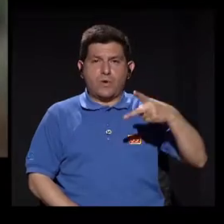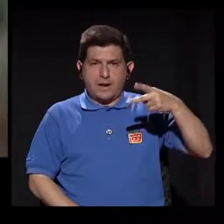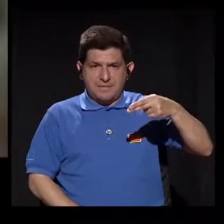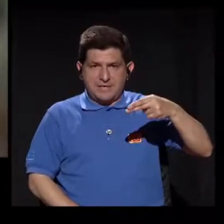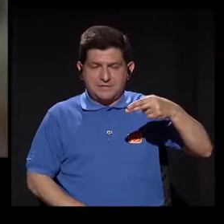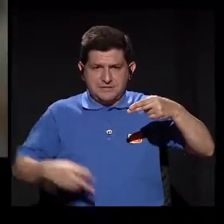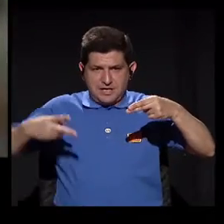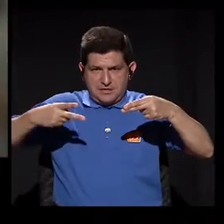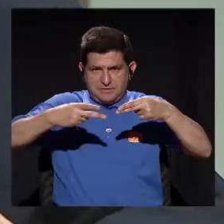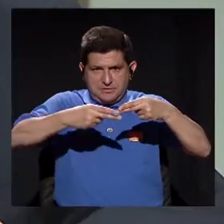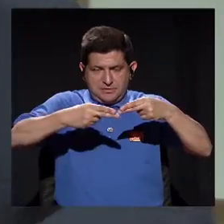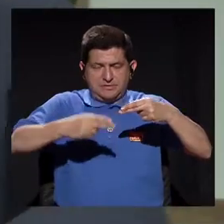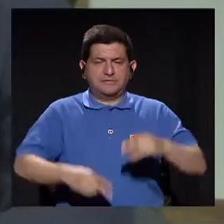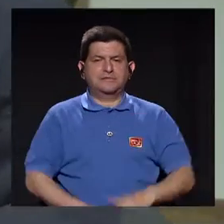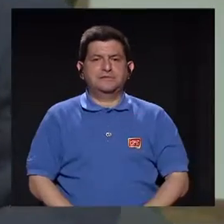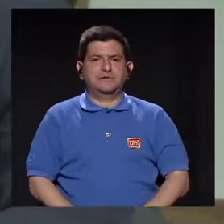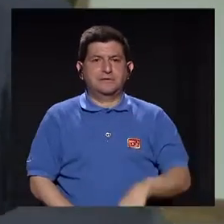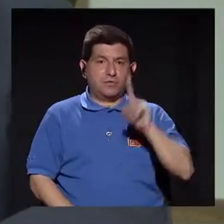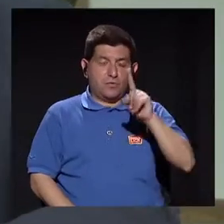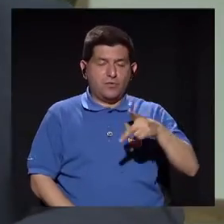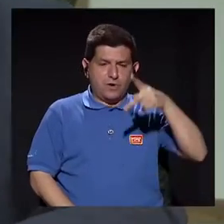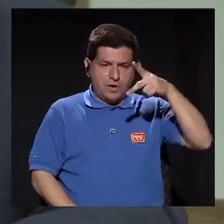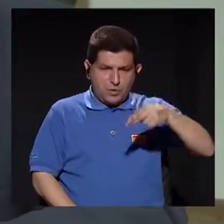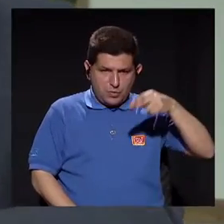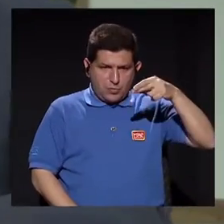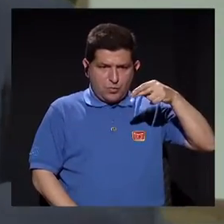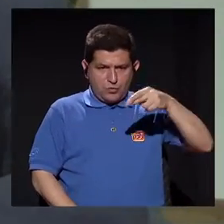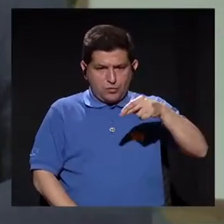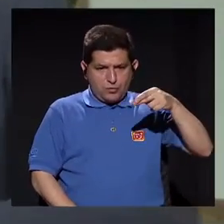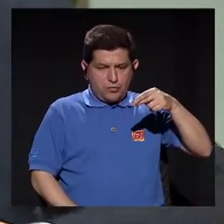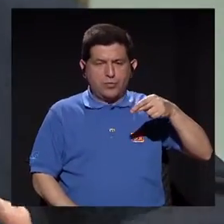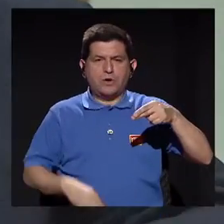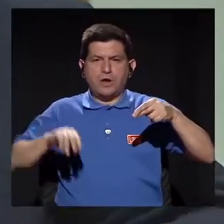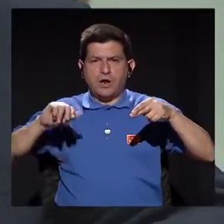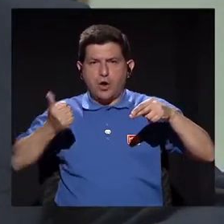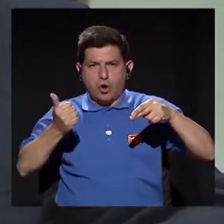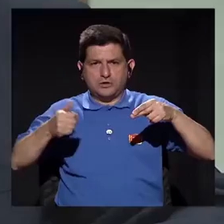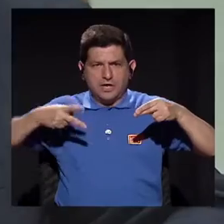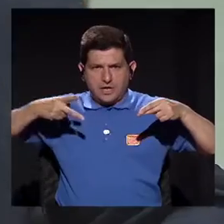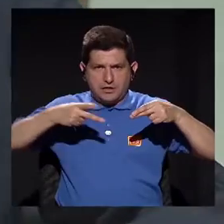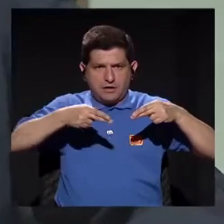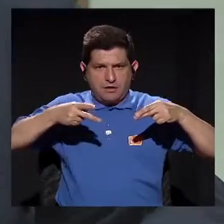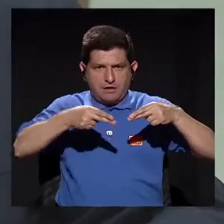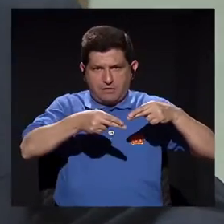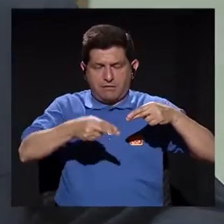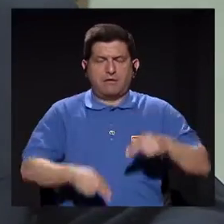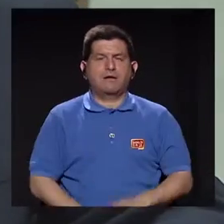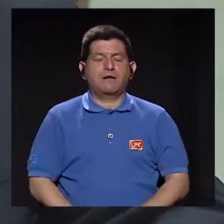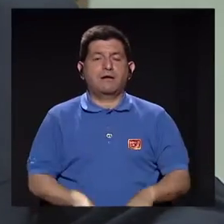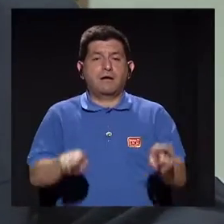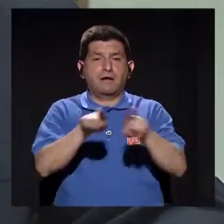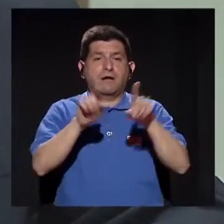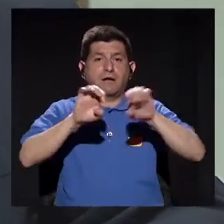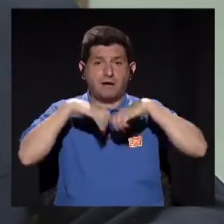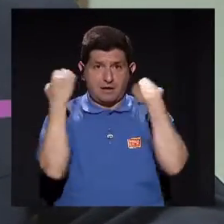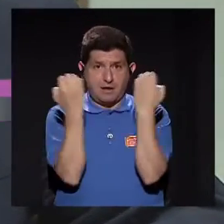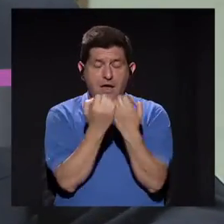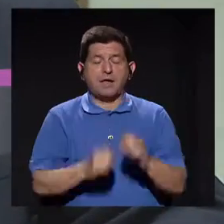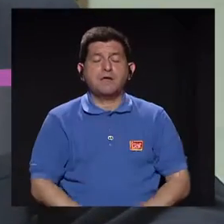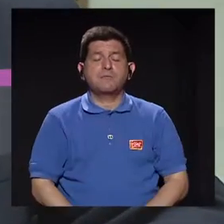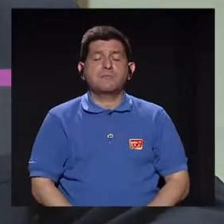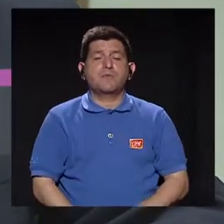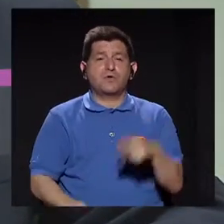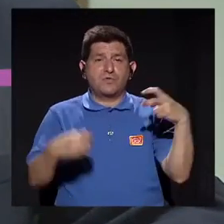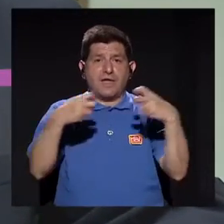pinza que sujeta. Entonces, una sujeta, la otra corta y existe también equipo que es de